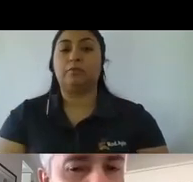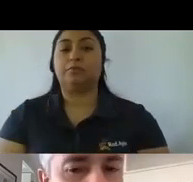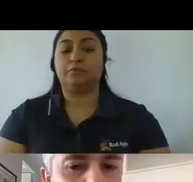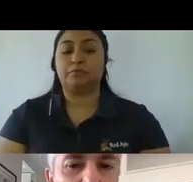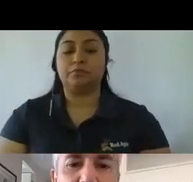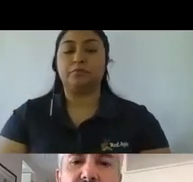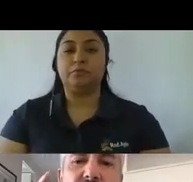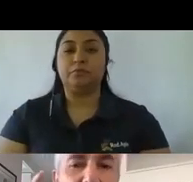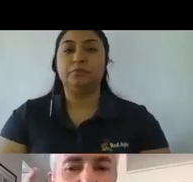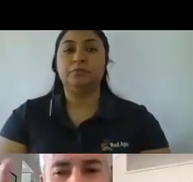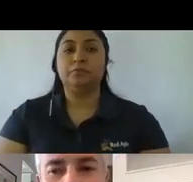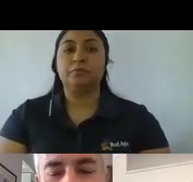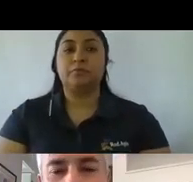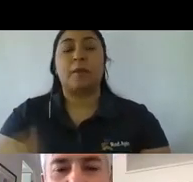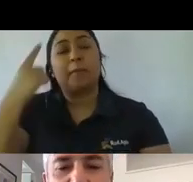quizá no para todos.